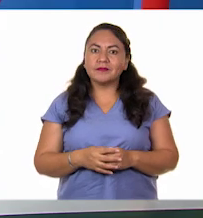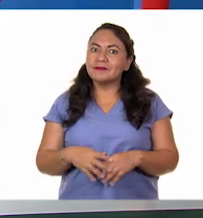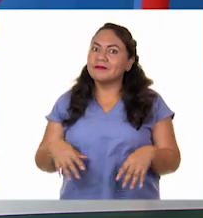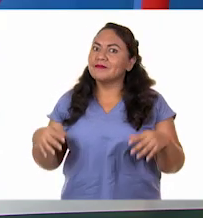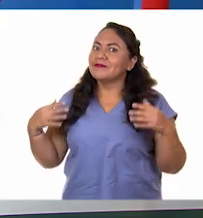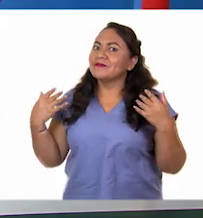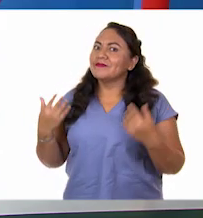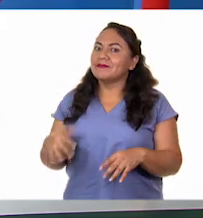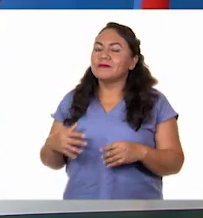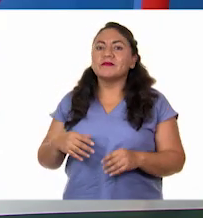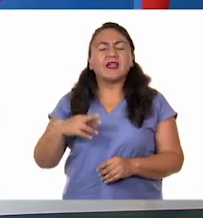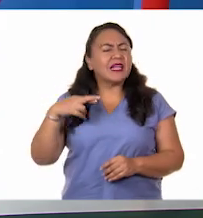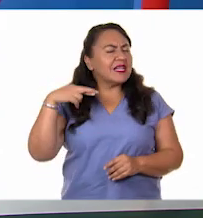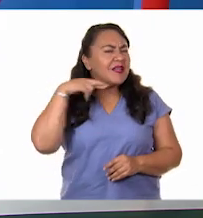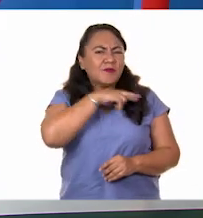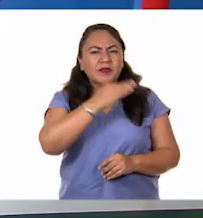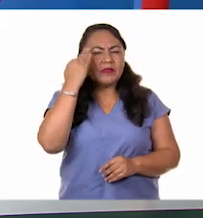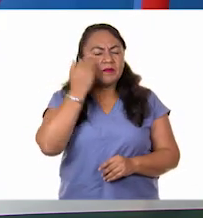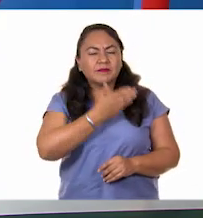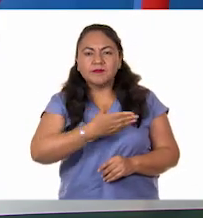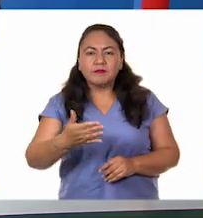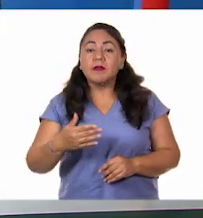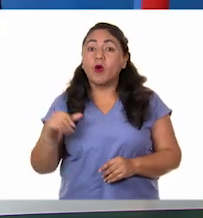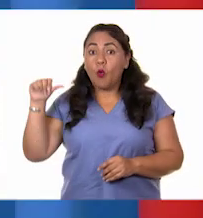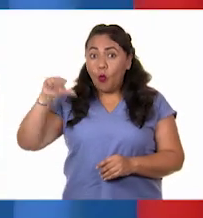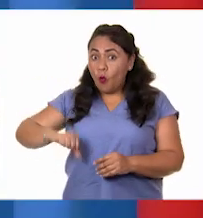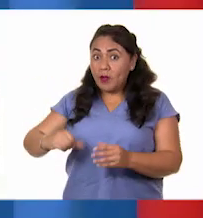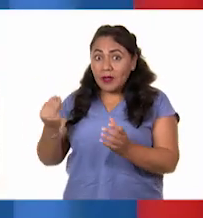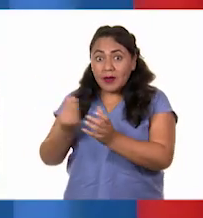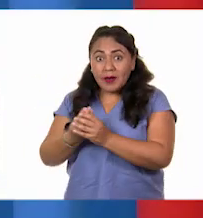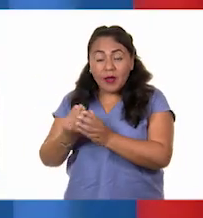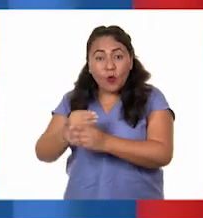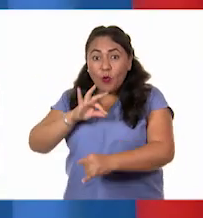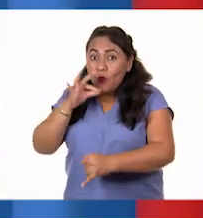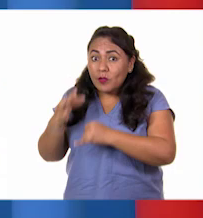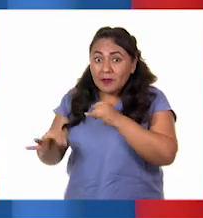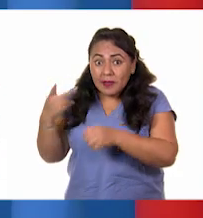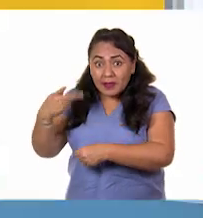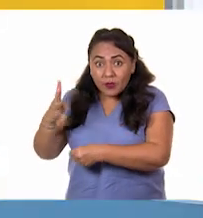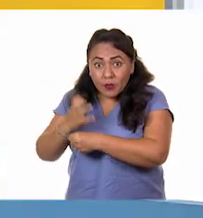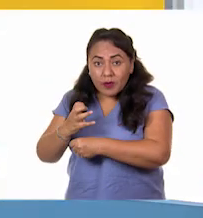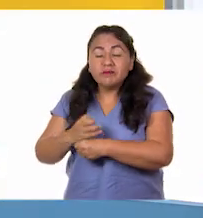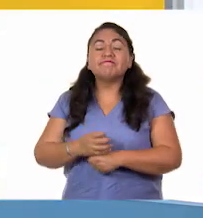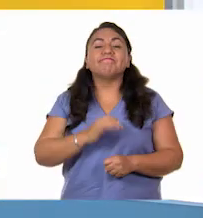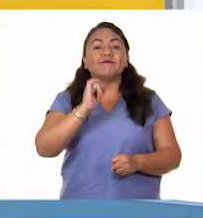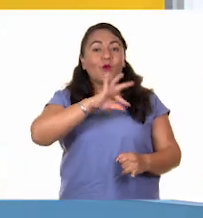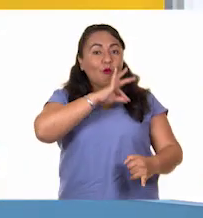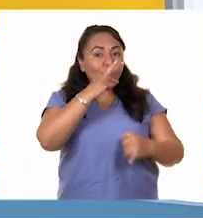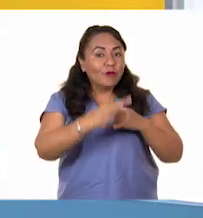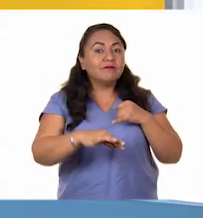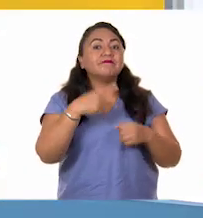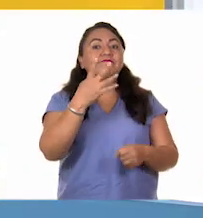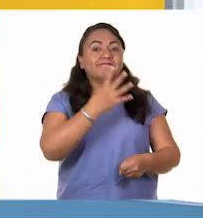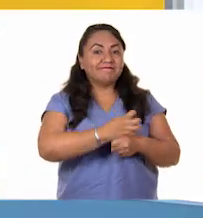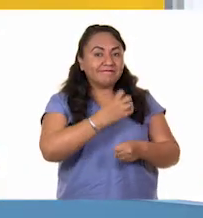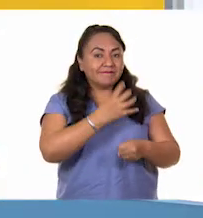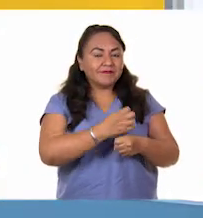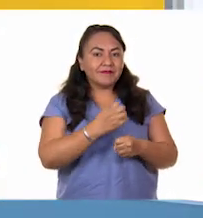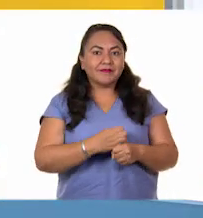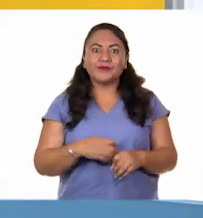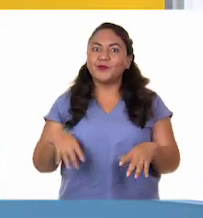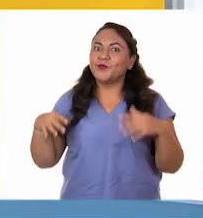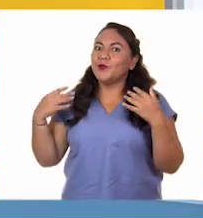Maestro. Qué rápido se pasó el tiempo. ¿Entonces hoy es la última clase de cuarto año? La última de cuarto grado. ¡Uy!